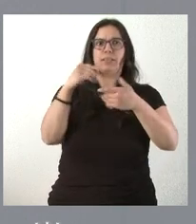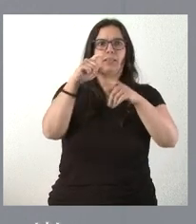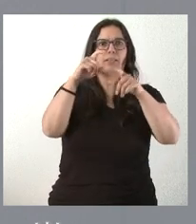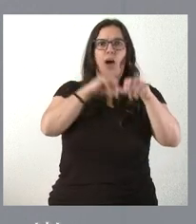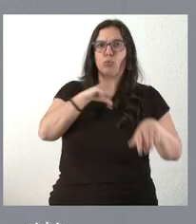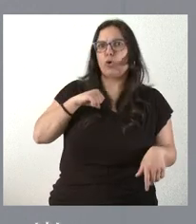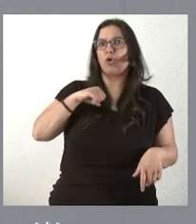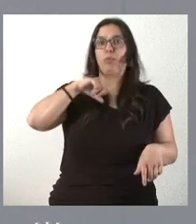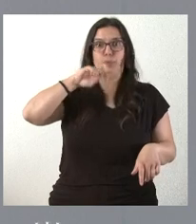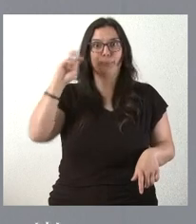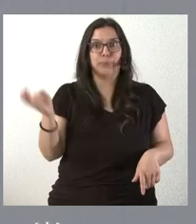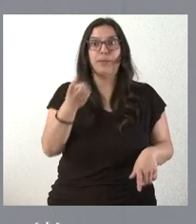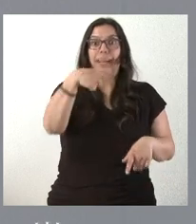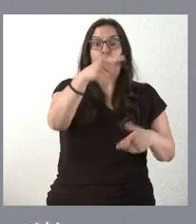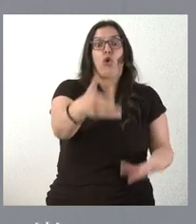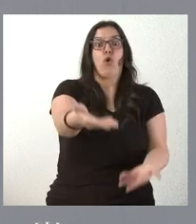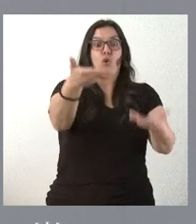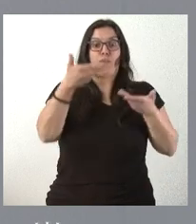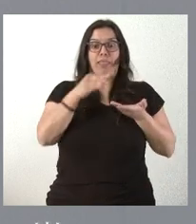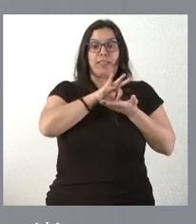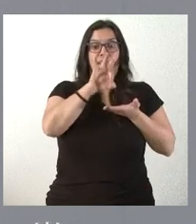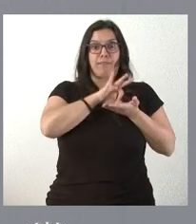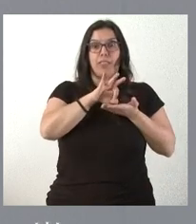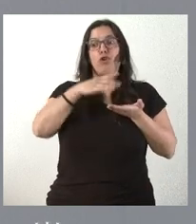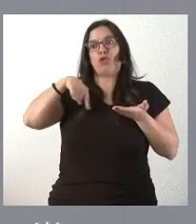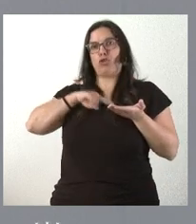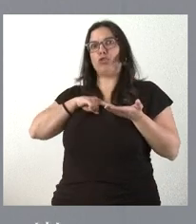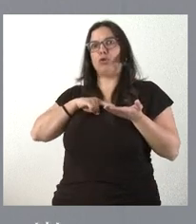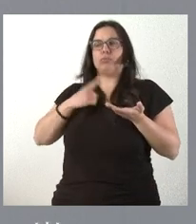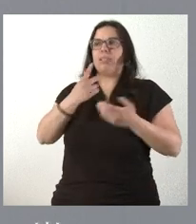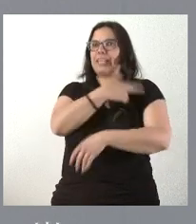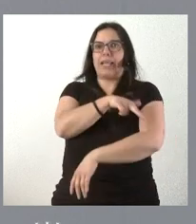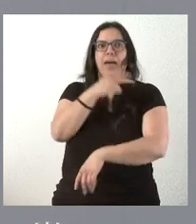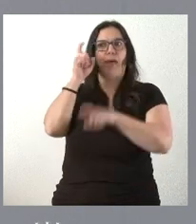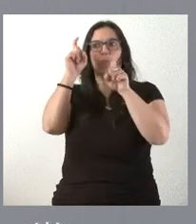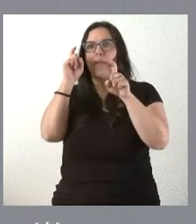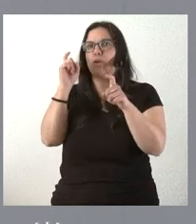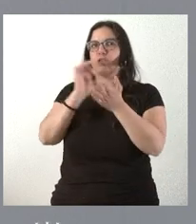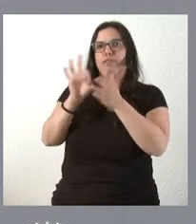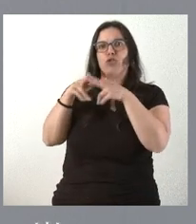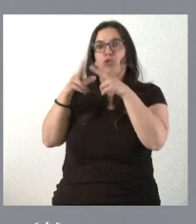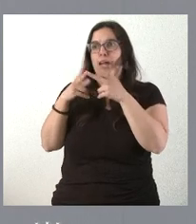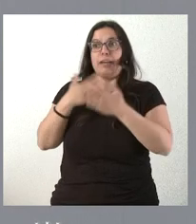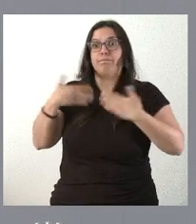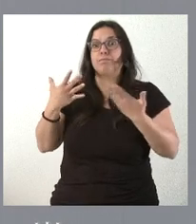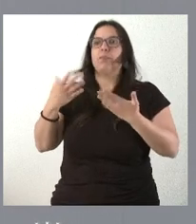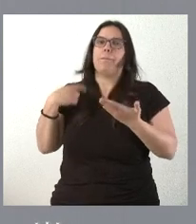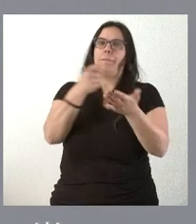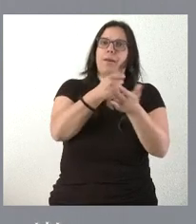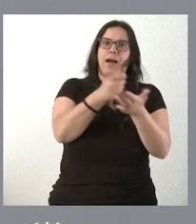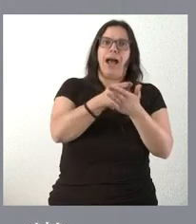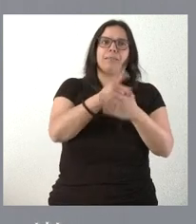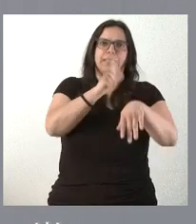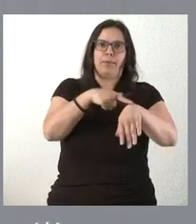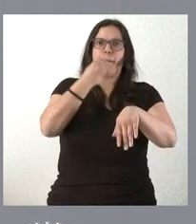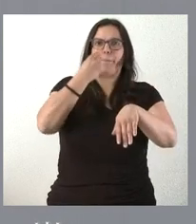esperan de la Administración de Castilla y León, de sus servicios públicos, de su sanidad, de su educación, de sus servicios sociales, que satisfagan las facturas a